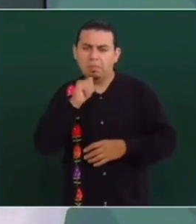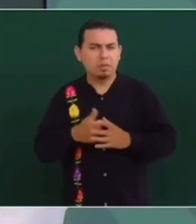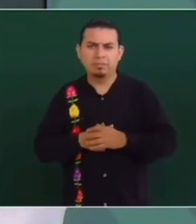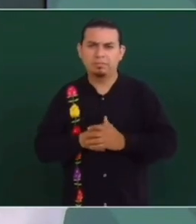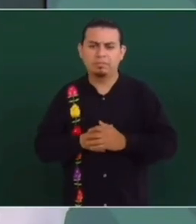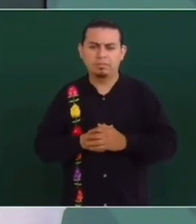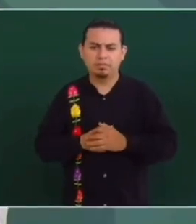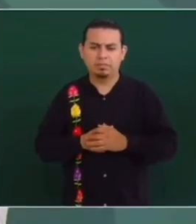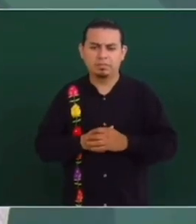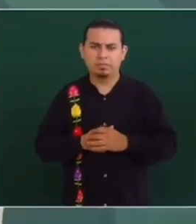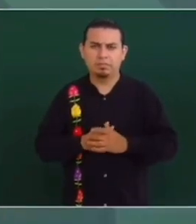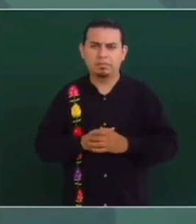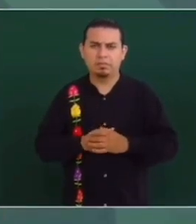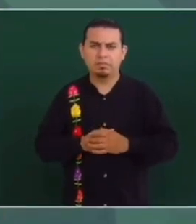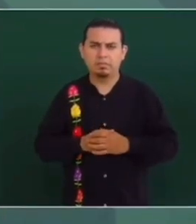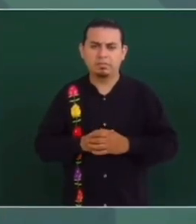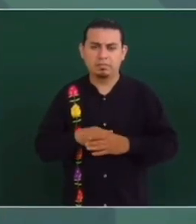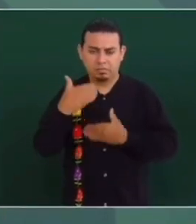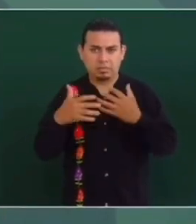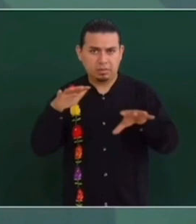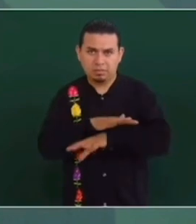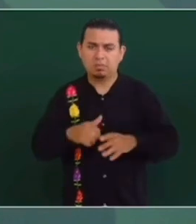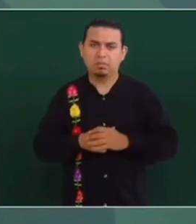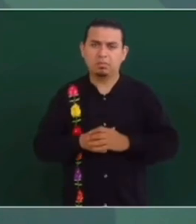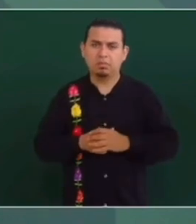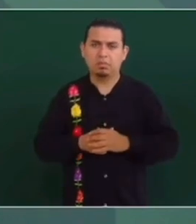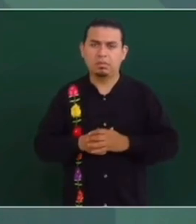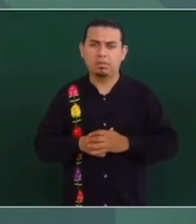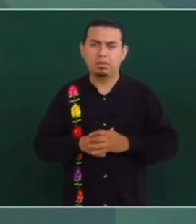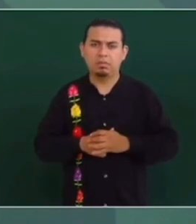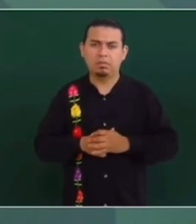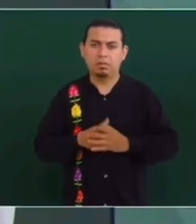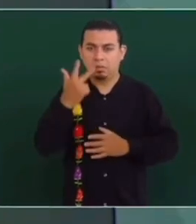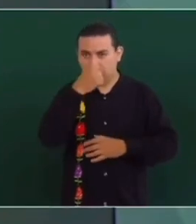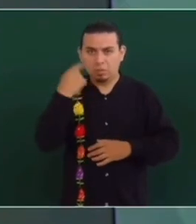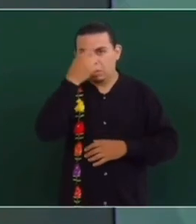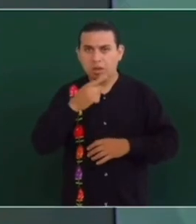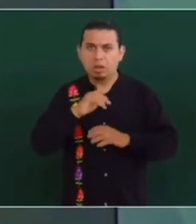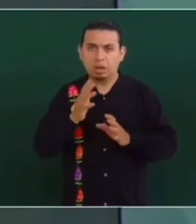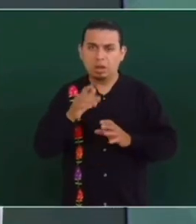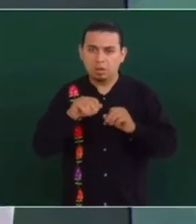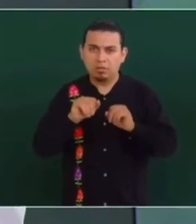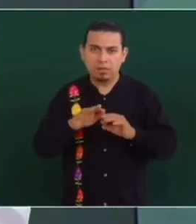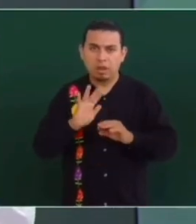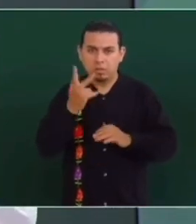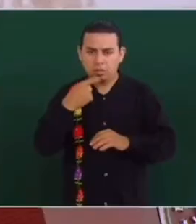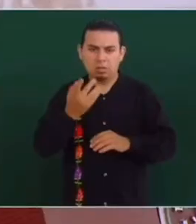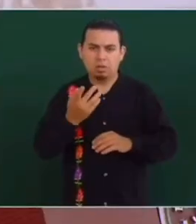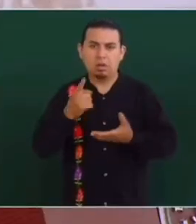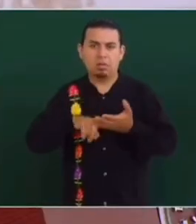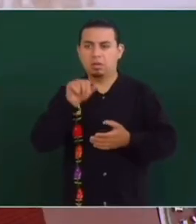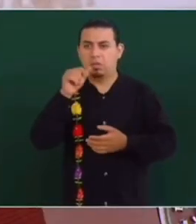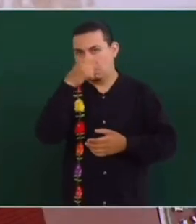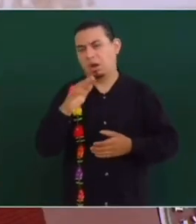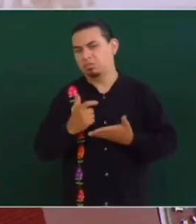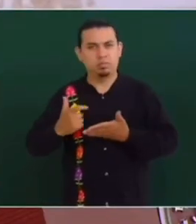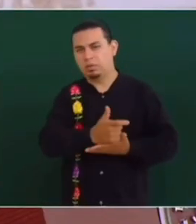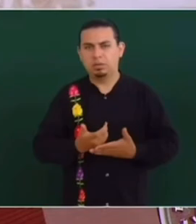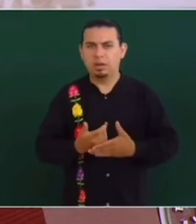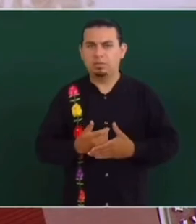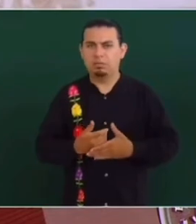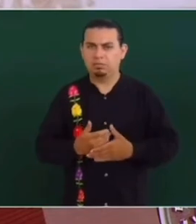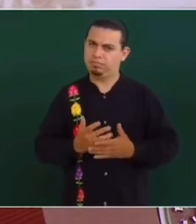se puede que si tienen un cargo, apenas si 8 horas en la oficina y 16 para